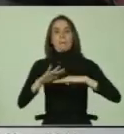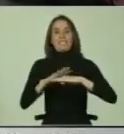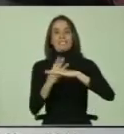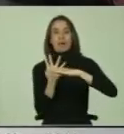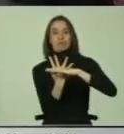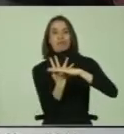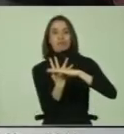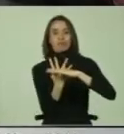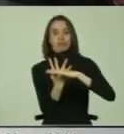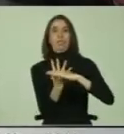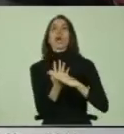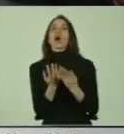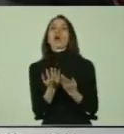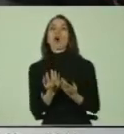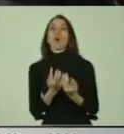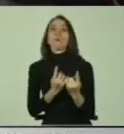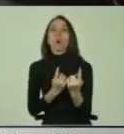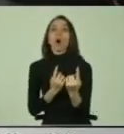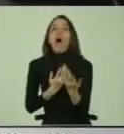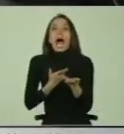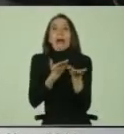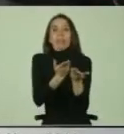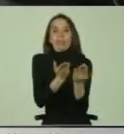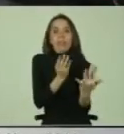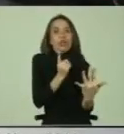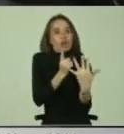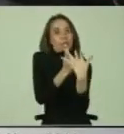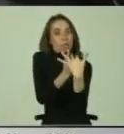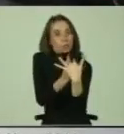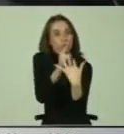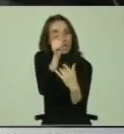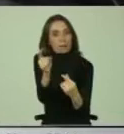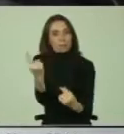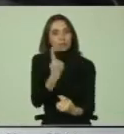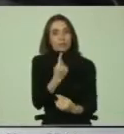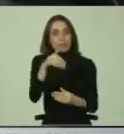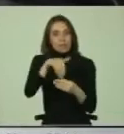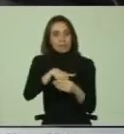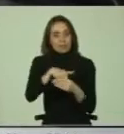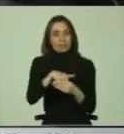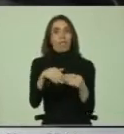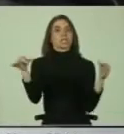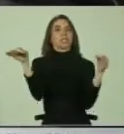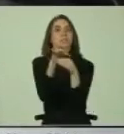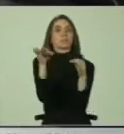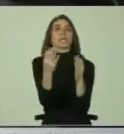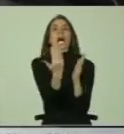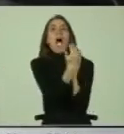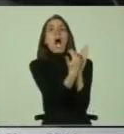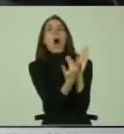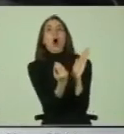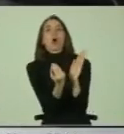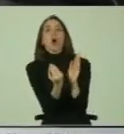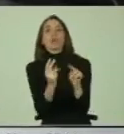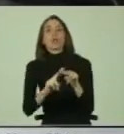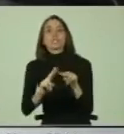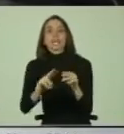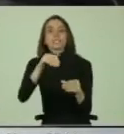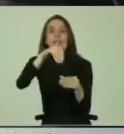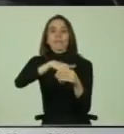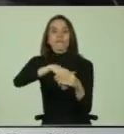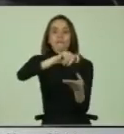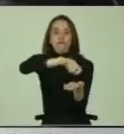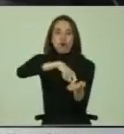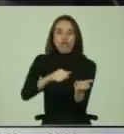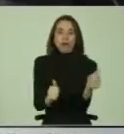la atención inclusiva del electorado, así como explicar los protocolos a seguir para implementar el voto asistido y el